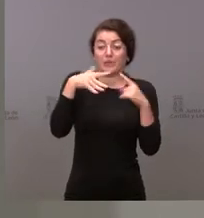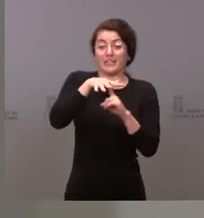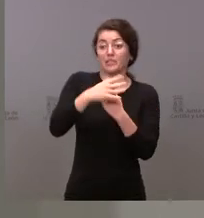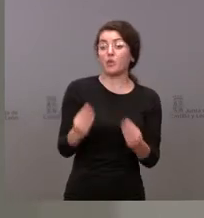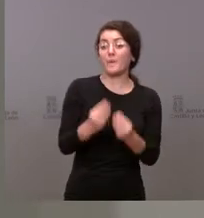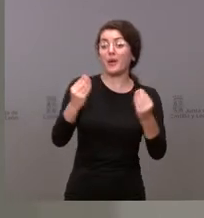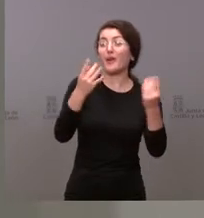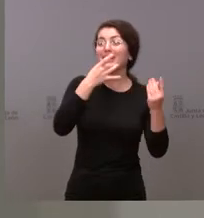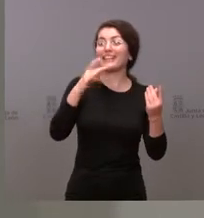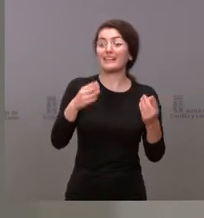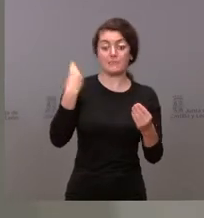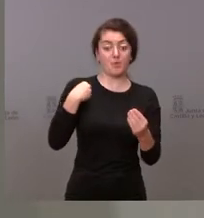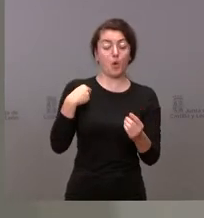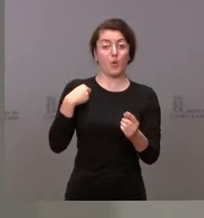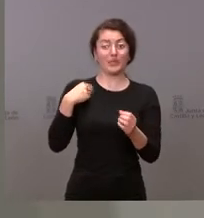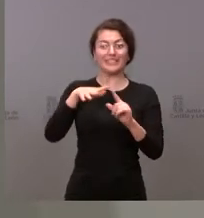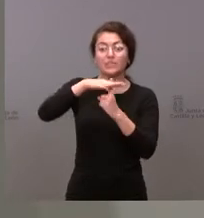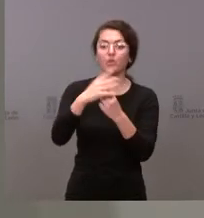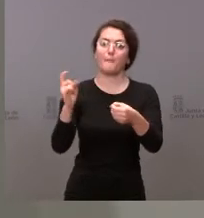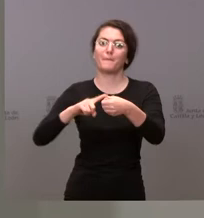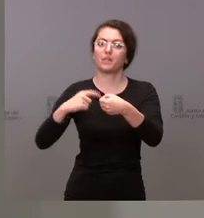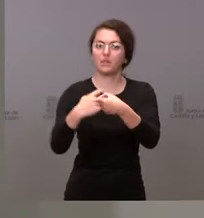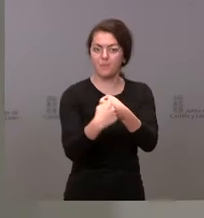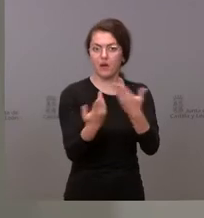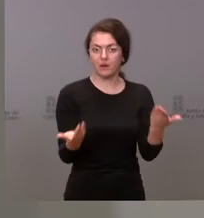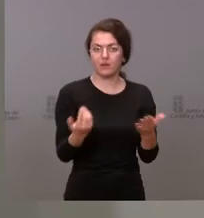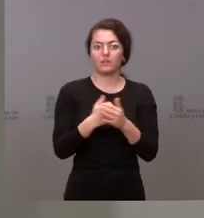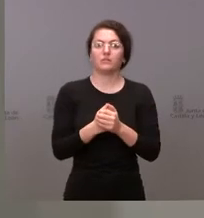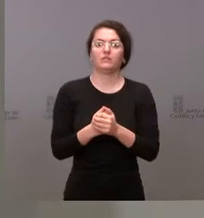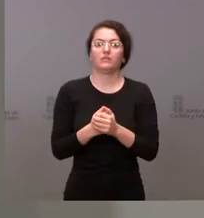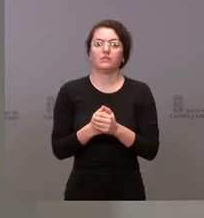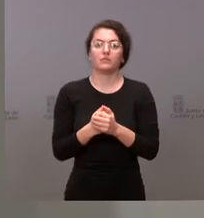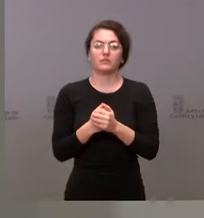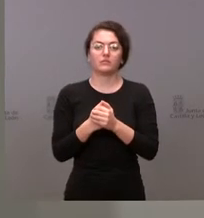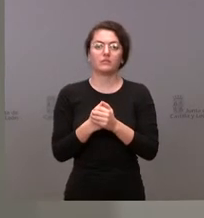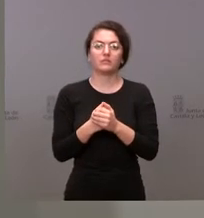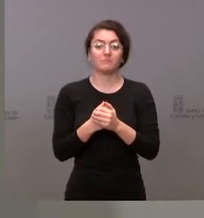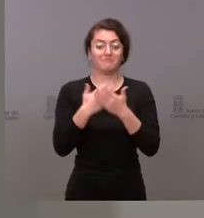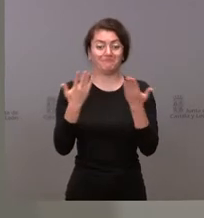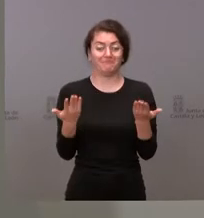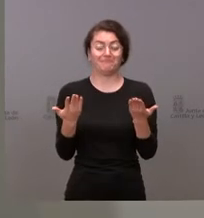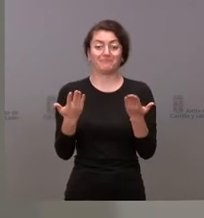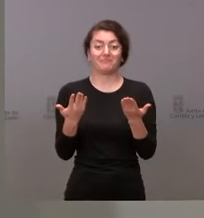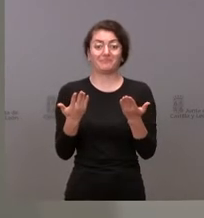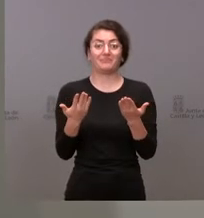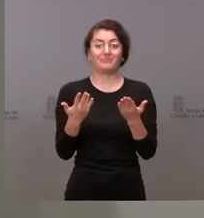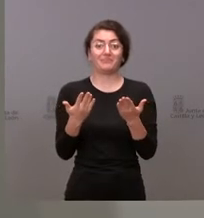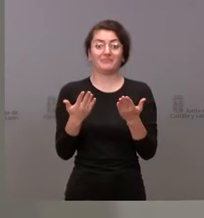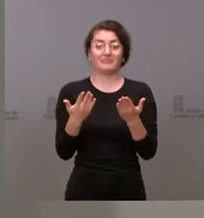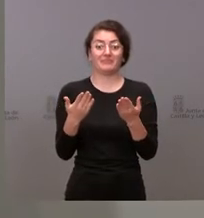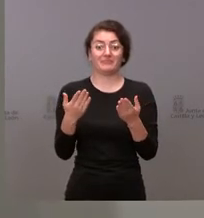participa en esta deriva quienes tienen que reflexionar